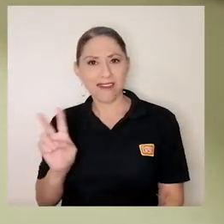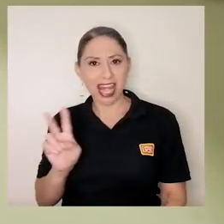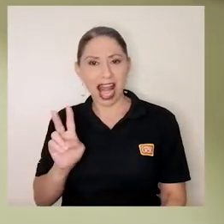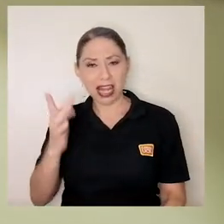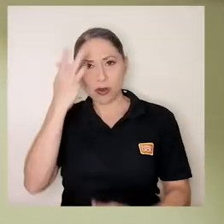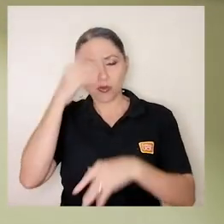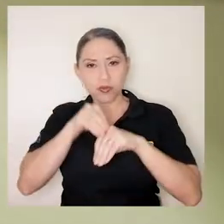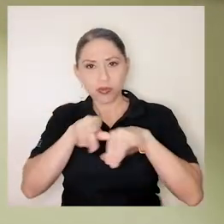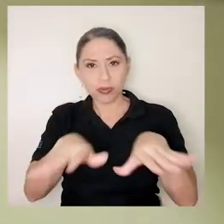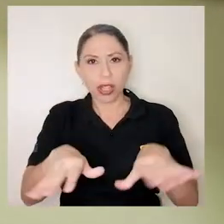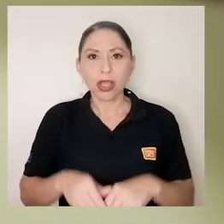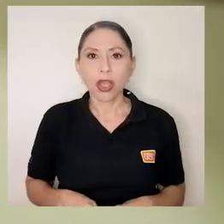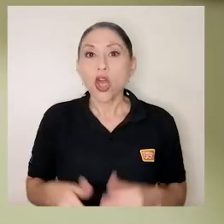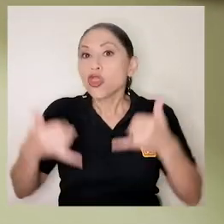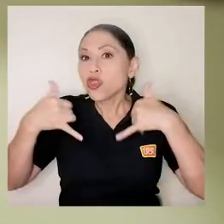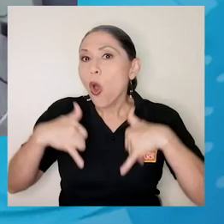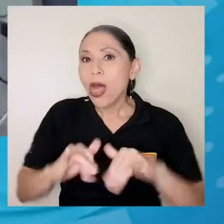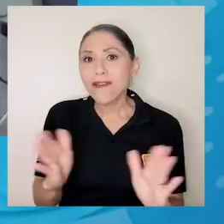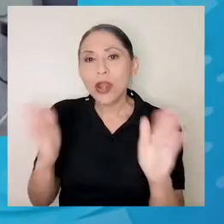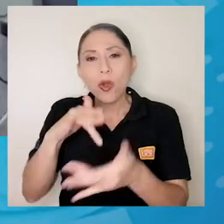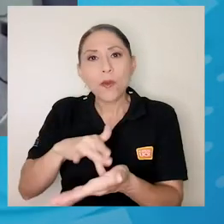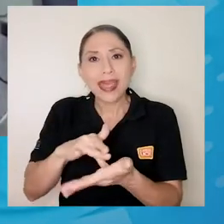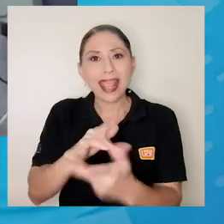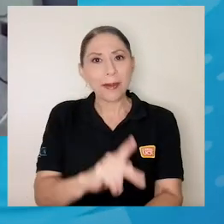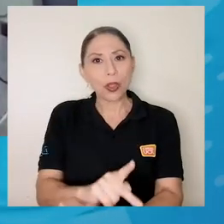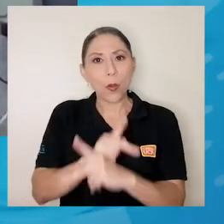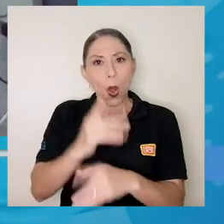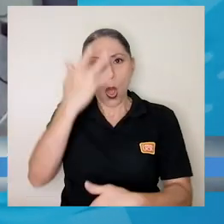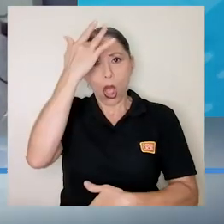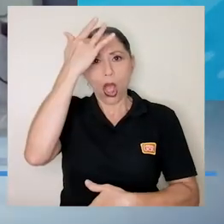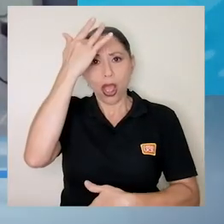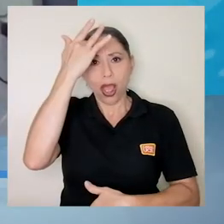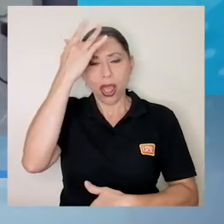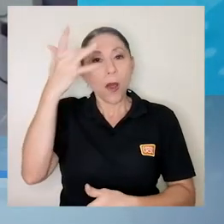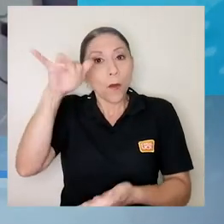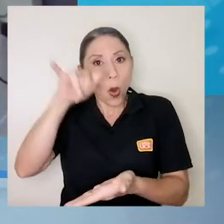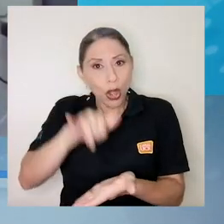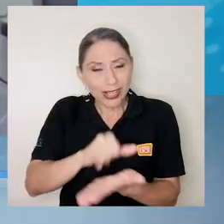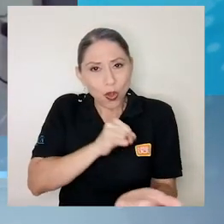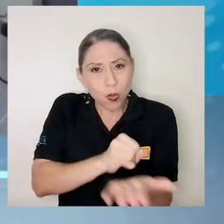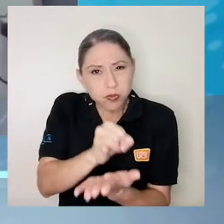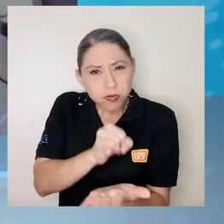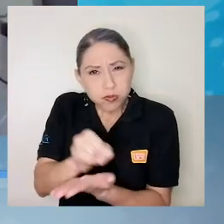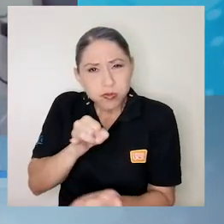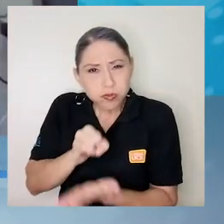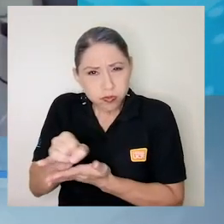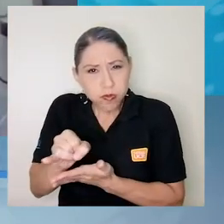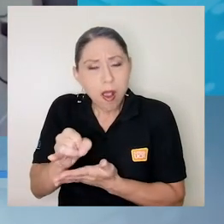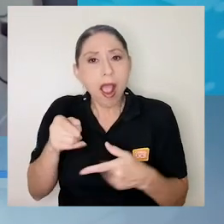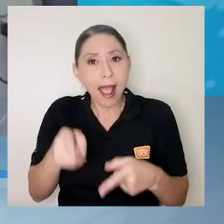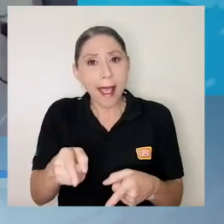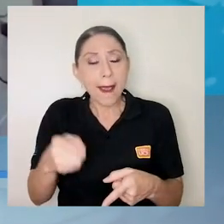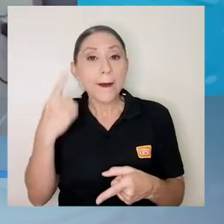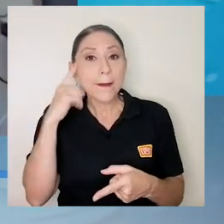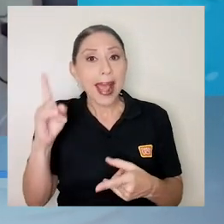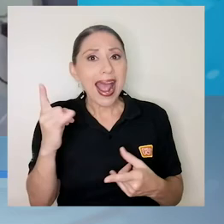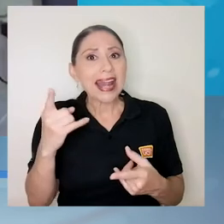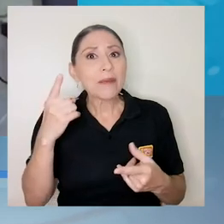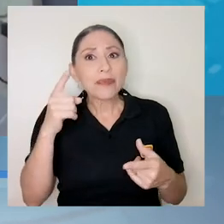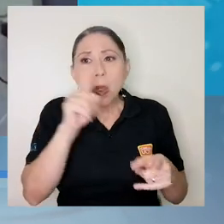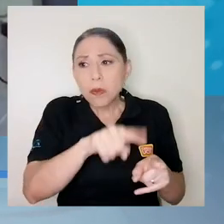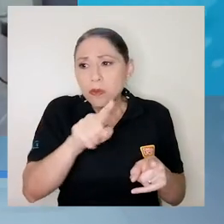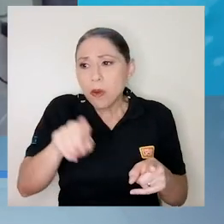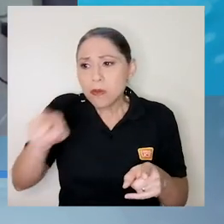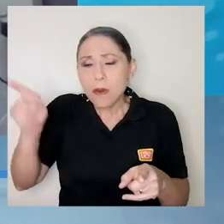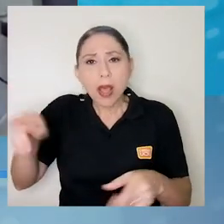no hay un medicamento profiláctico, por eso es el otro estudio que se está cursando para analizar de todos